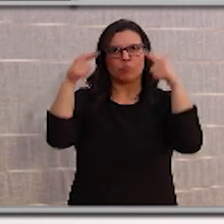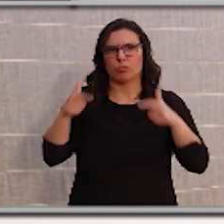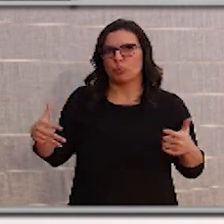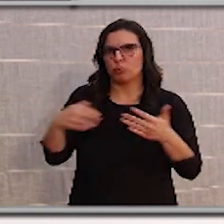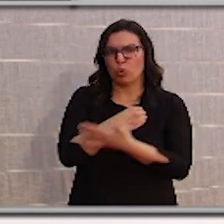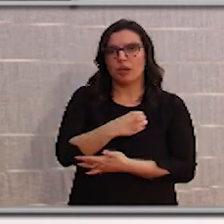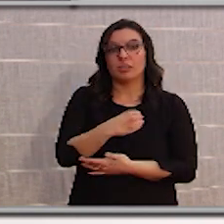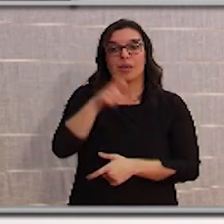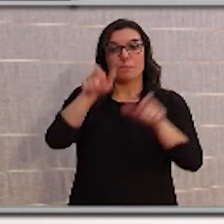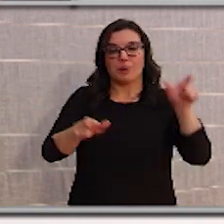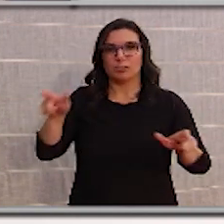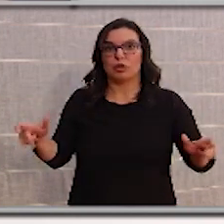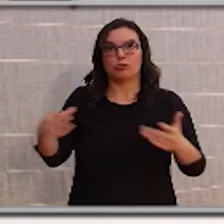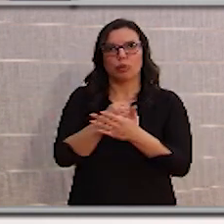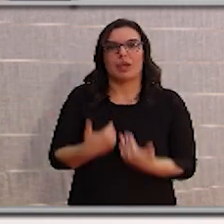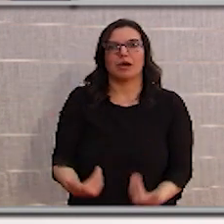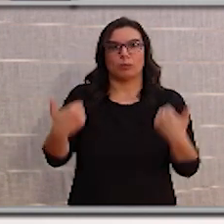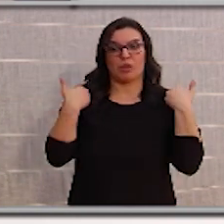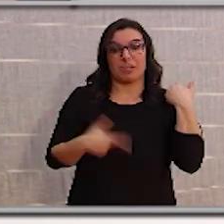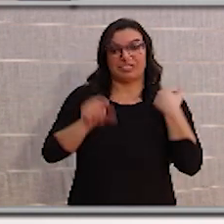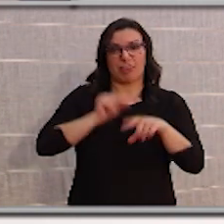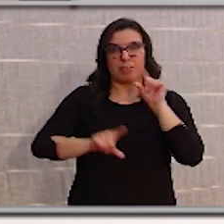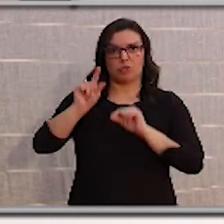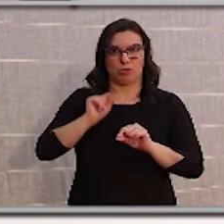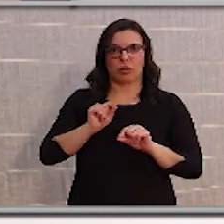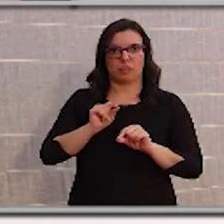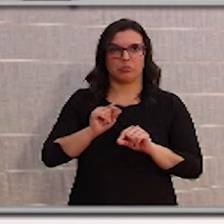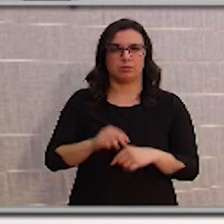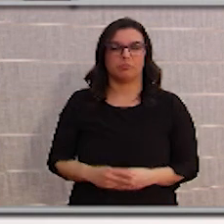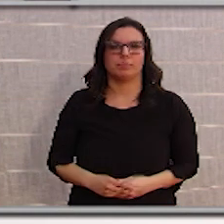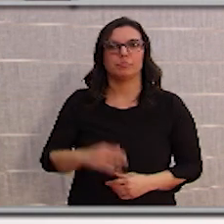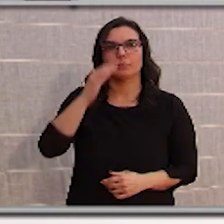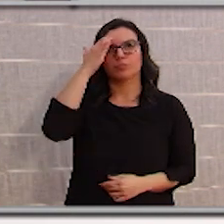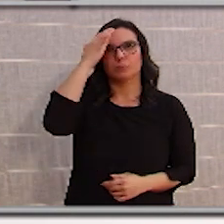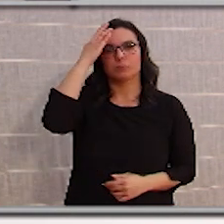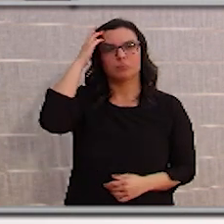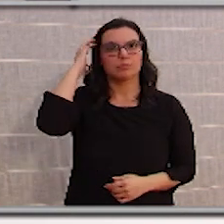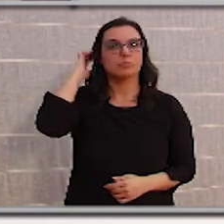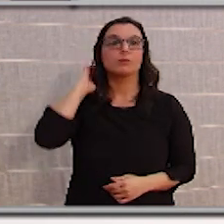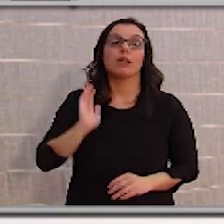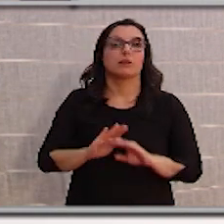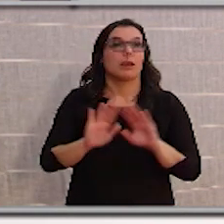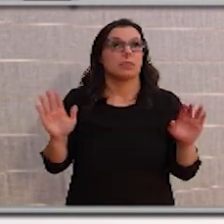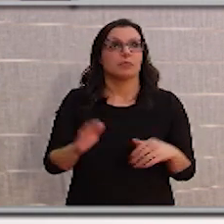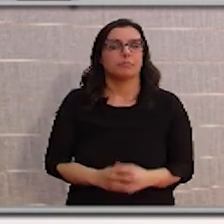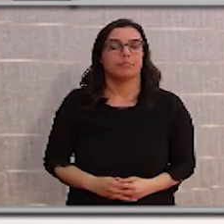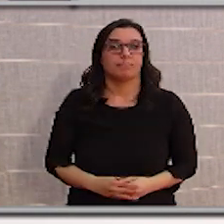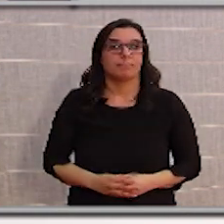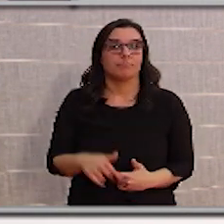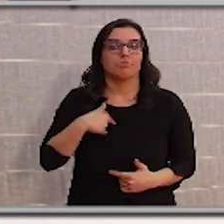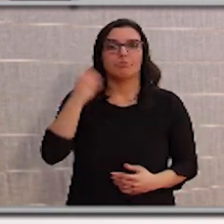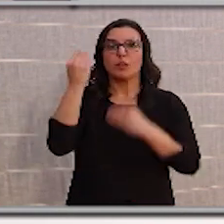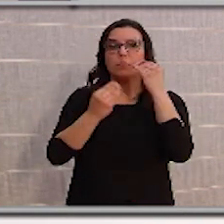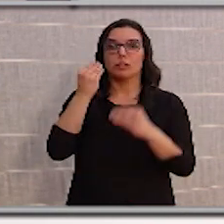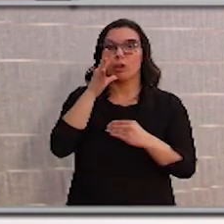y con todas las personas responsables de tomar decisiones en estos días. Y, sin más, yo creo que quedamos